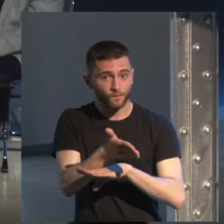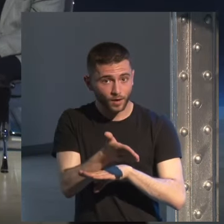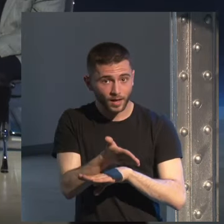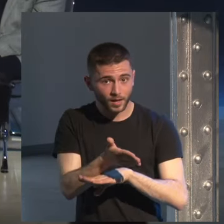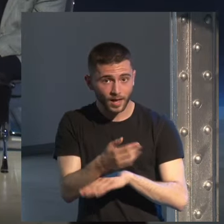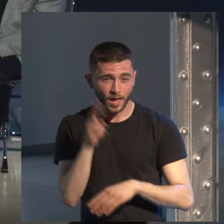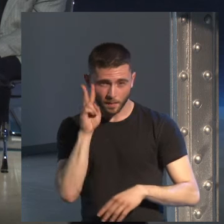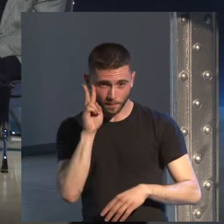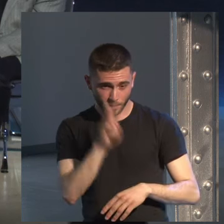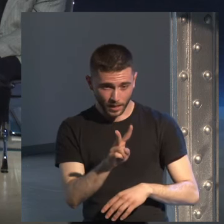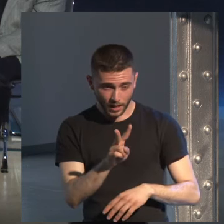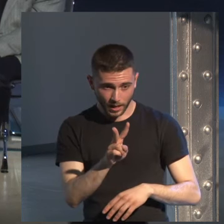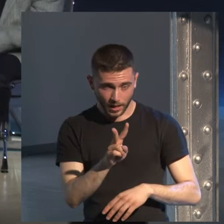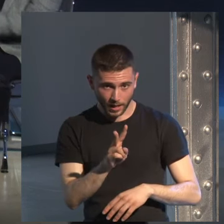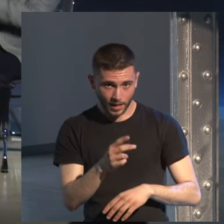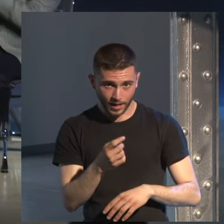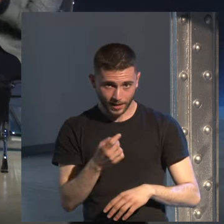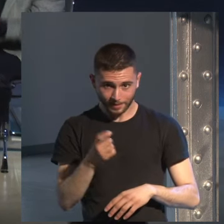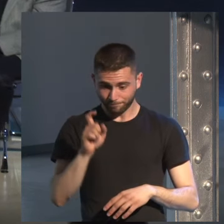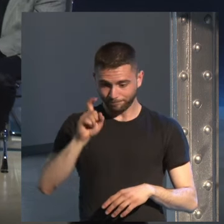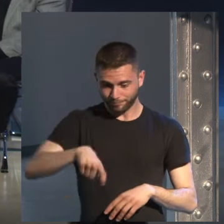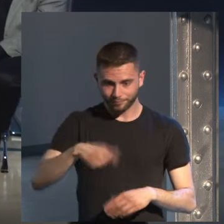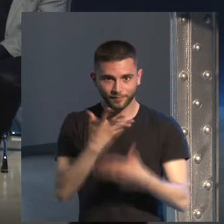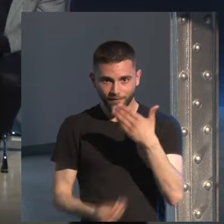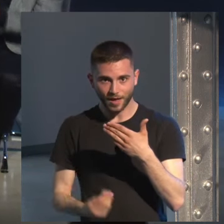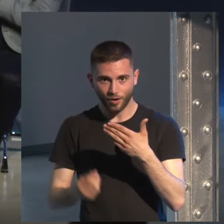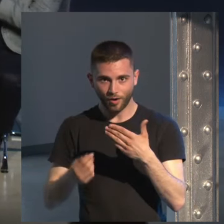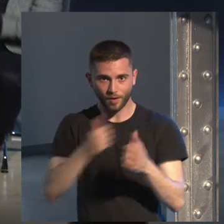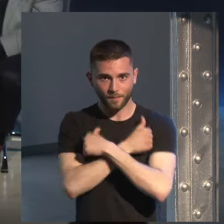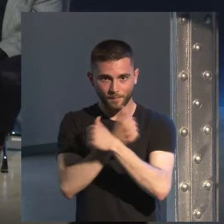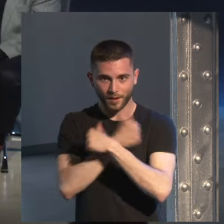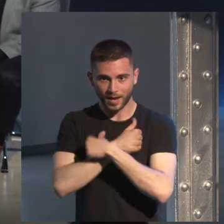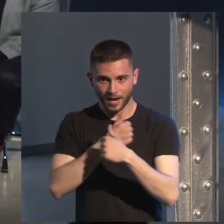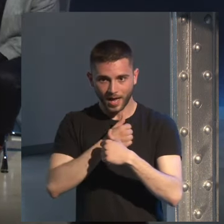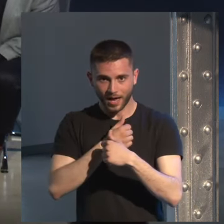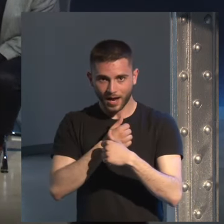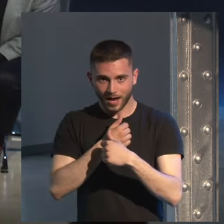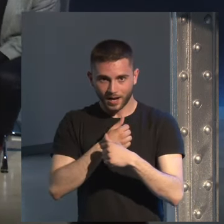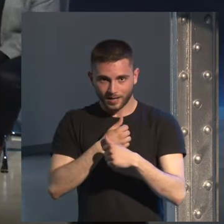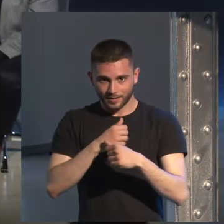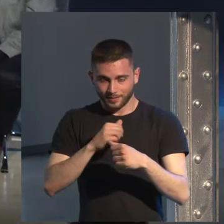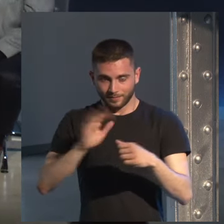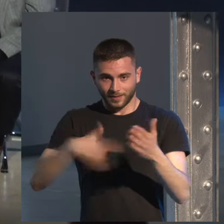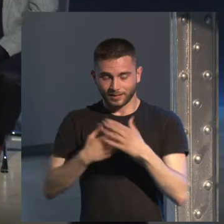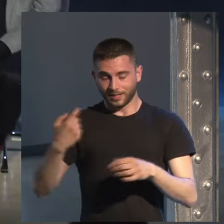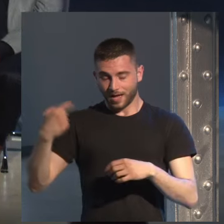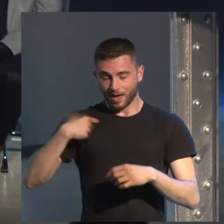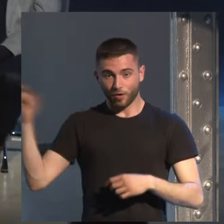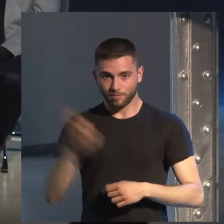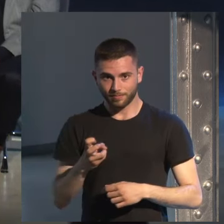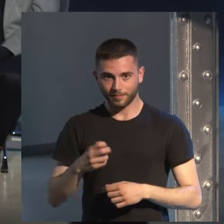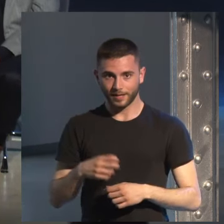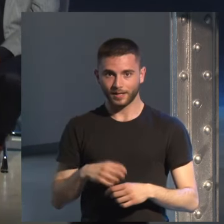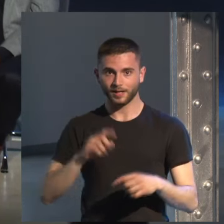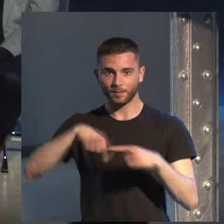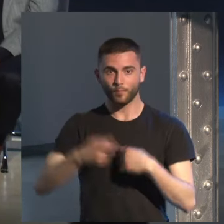metió el dedo en la tecla que no era y hubo que esperar a que viniera el hijo y terminamos llegando al hotel a las dos de la mañana después de haber visto una